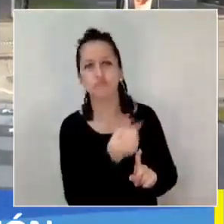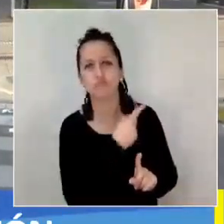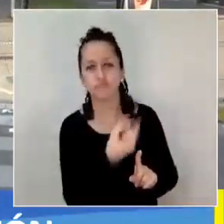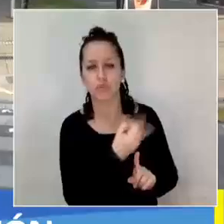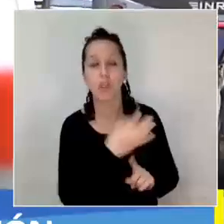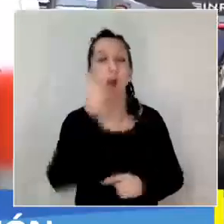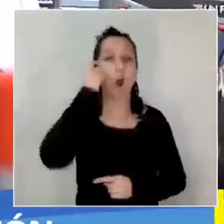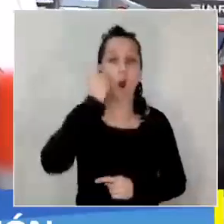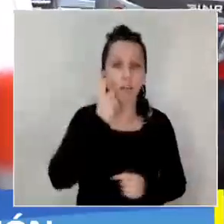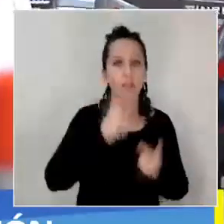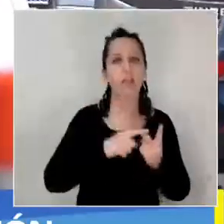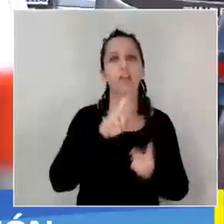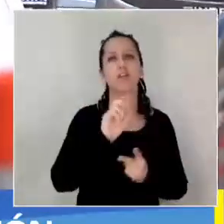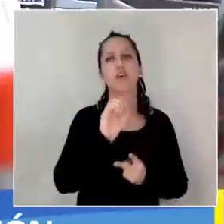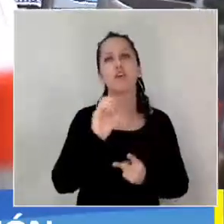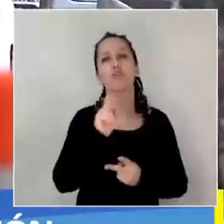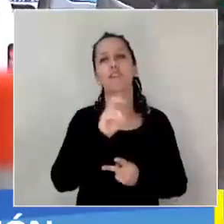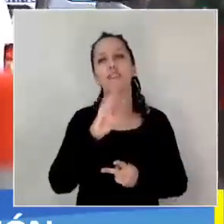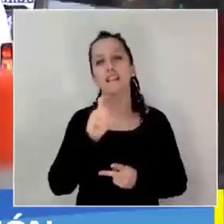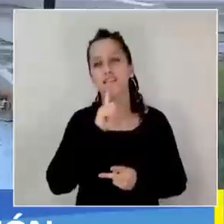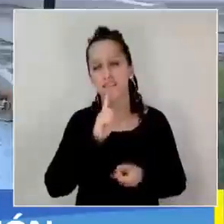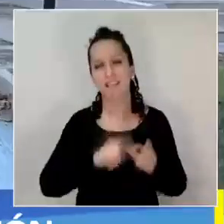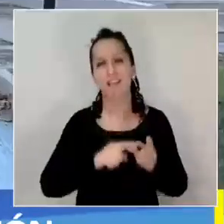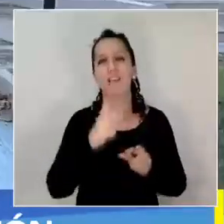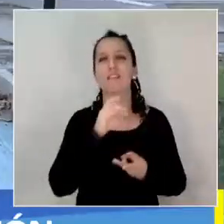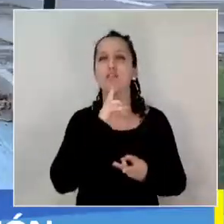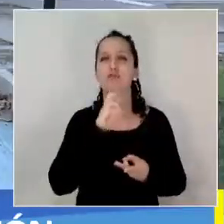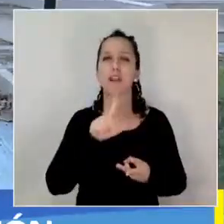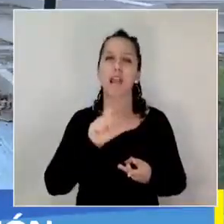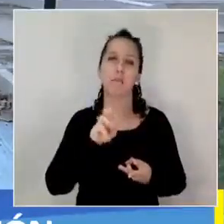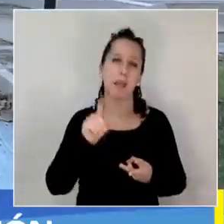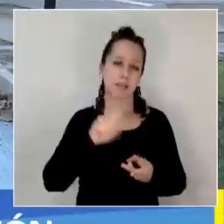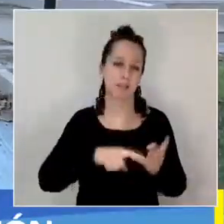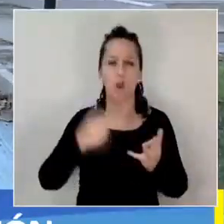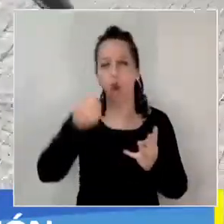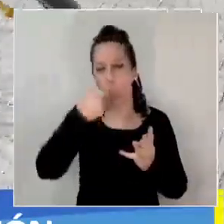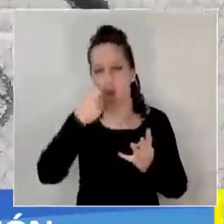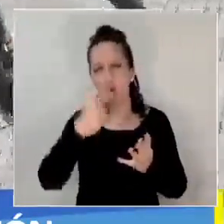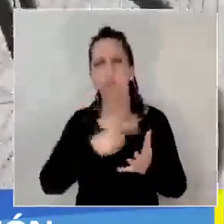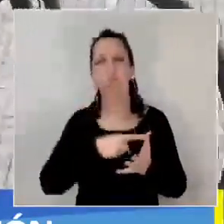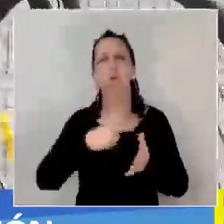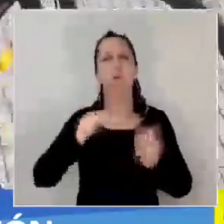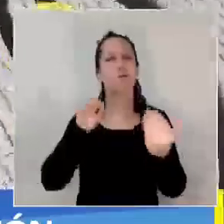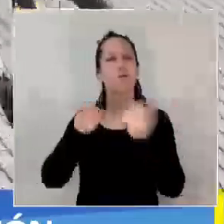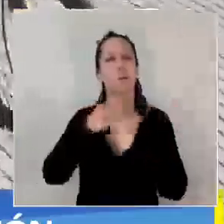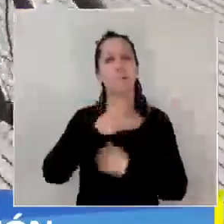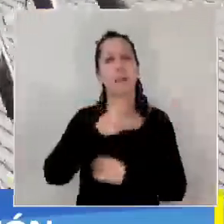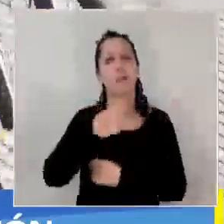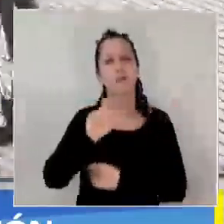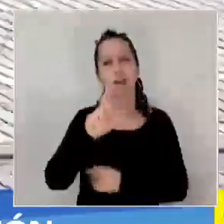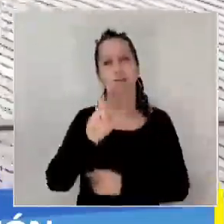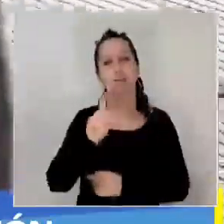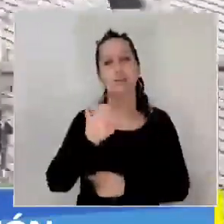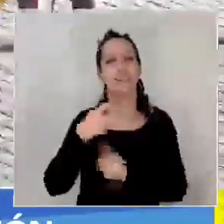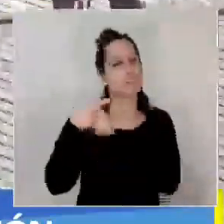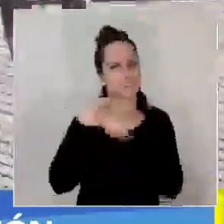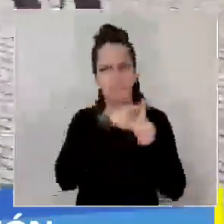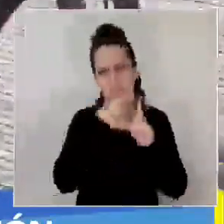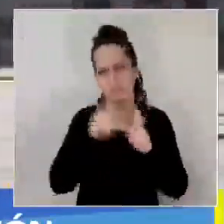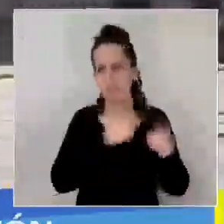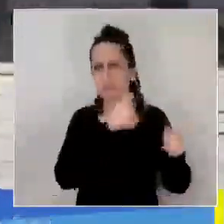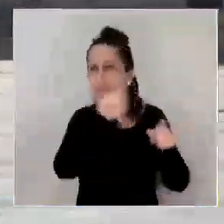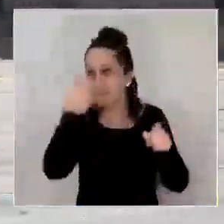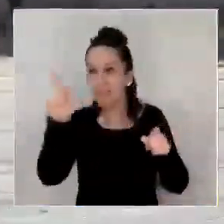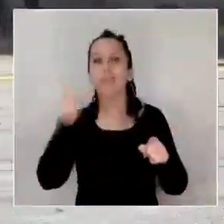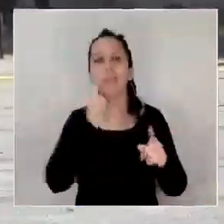Higgins, Roosevelt, Víctor Lamas, Ongolmo y también Manuel Rodríguez. La bici es un medio de transporte cada vez